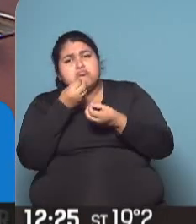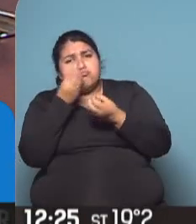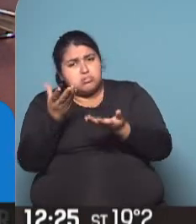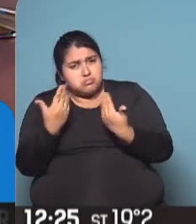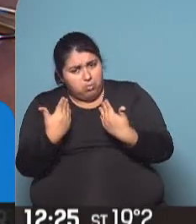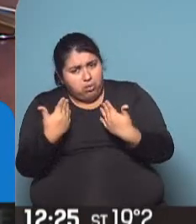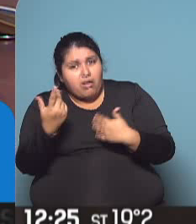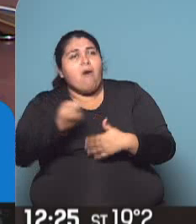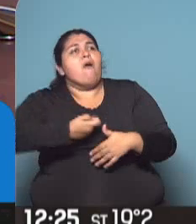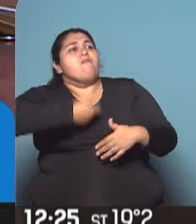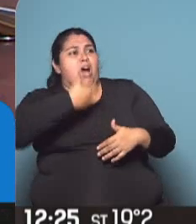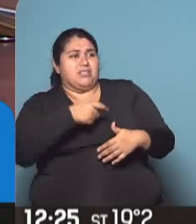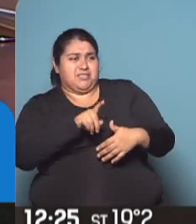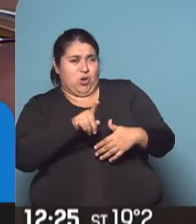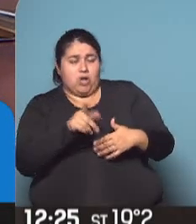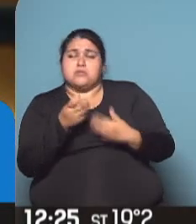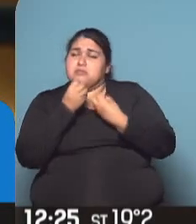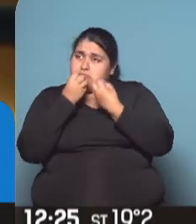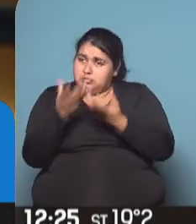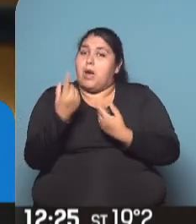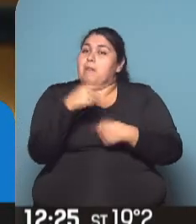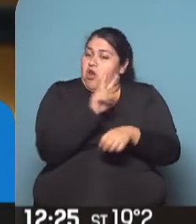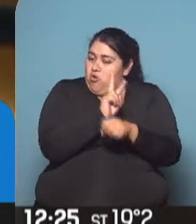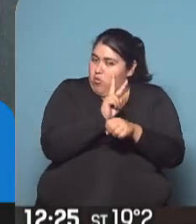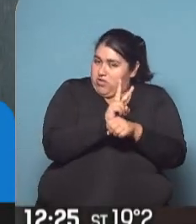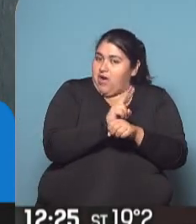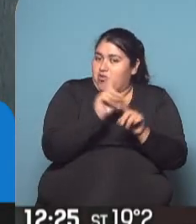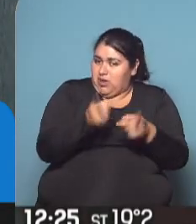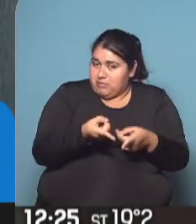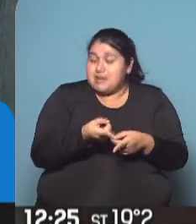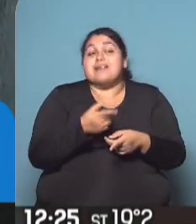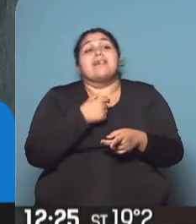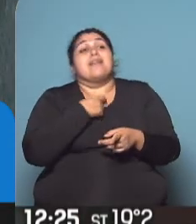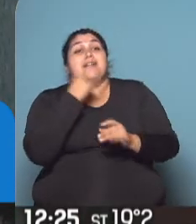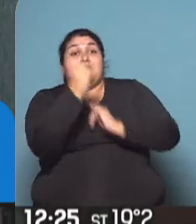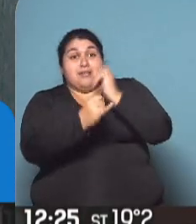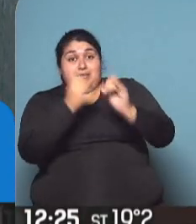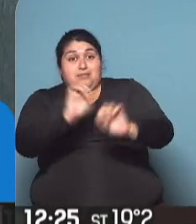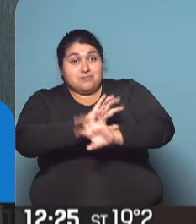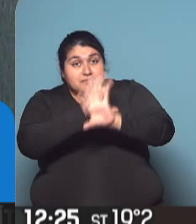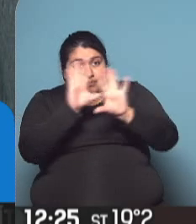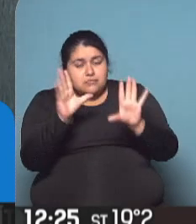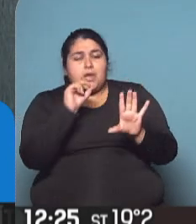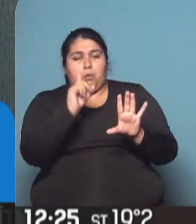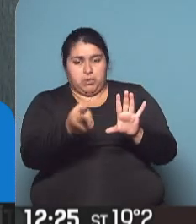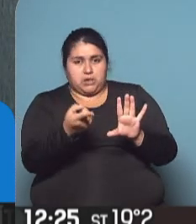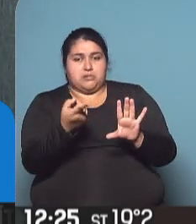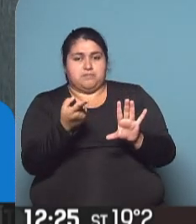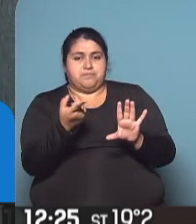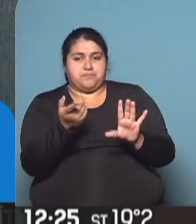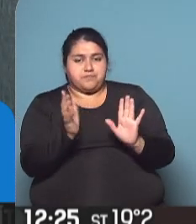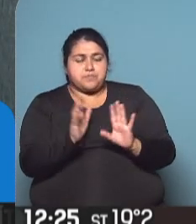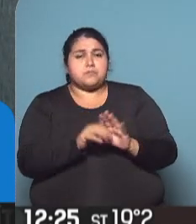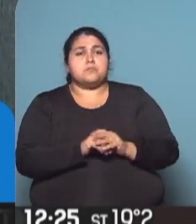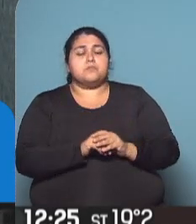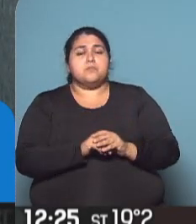protegidos y cuidados. Seguro. Bueno, y además aclarar, me parece importante, pero creo que esto ya está dado por